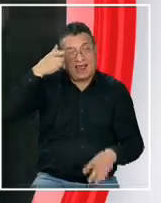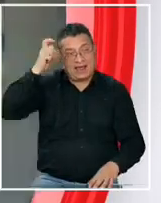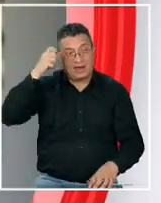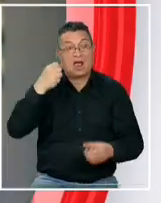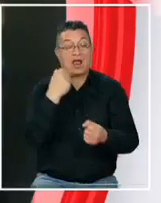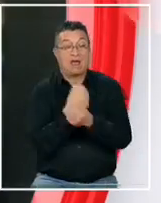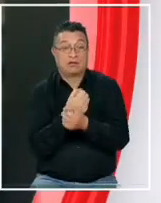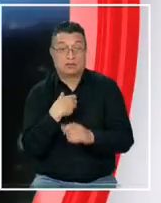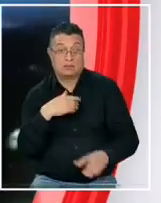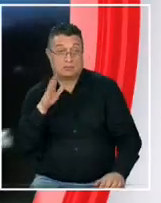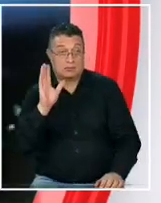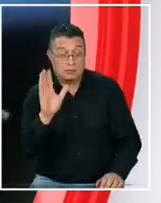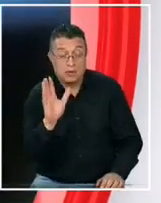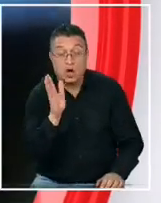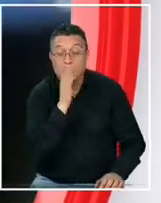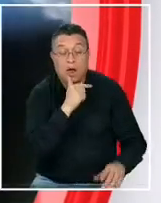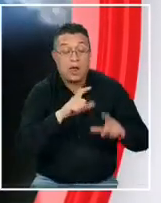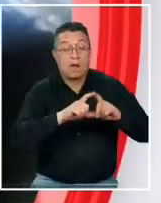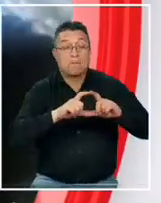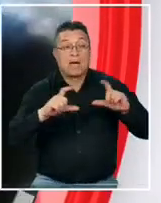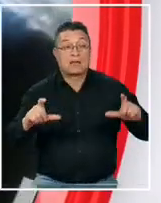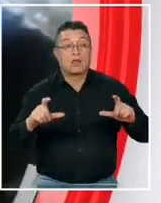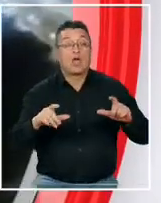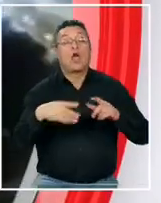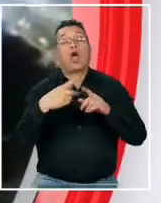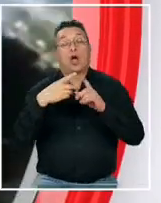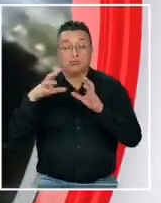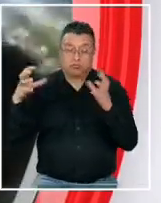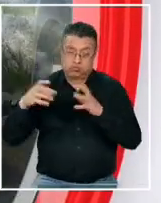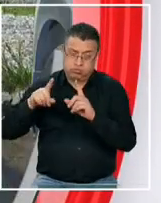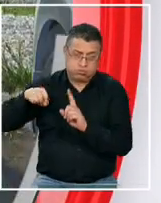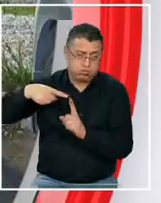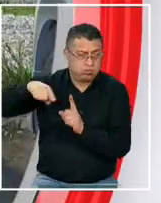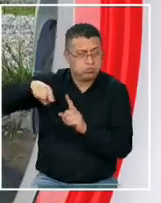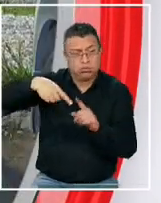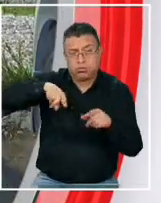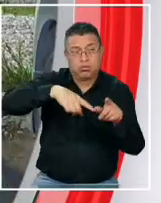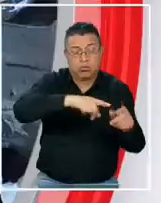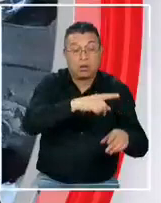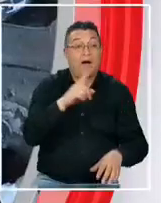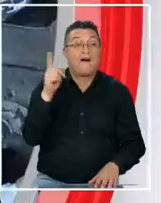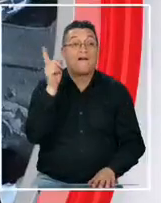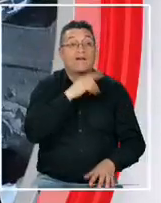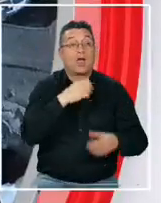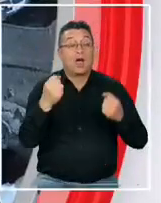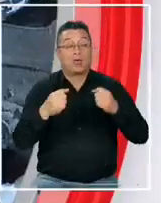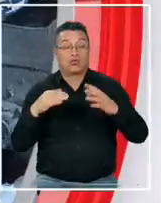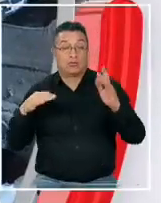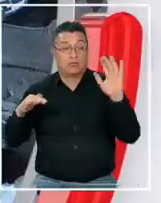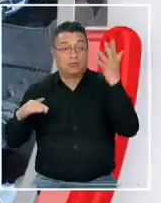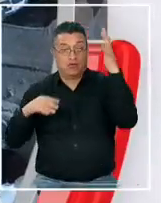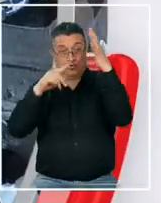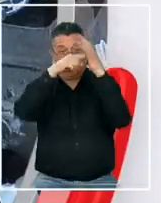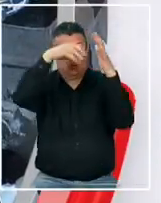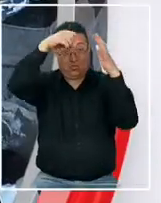intentó fiscalizar el auto por no tener patentes lo que desató la frenética carrera que finalizó cuando el vehículo se estrelló contra un poste dos jóvenes